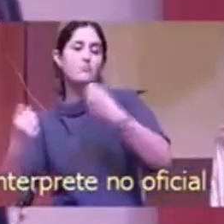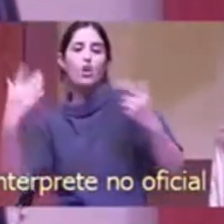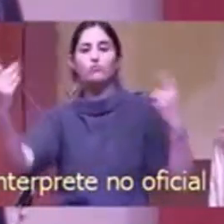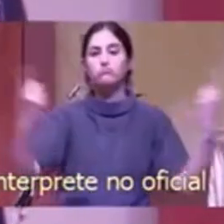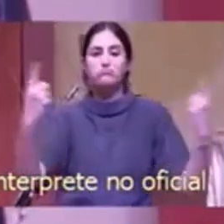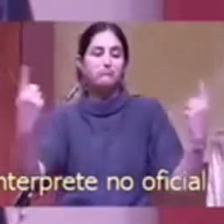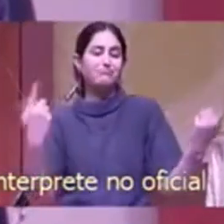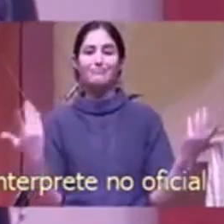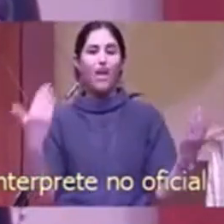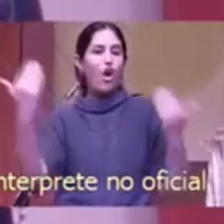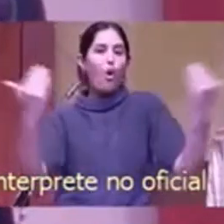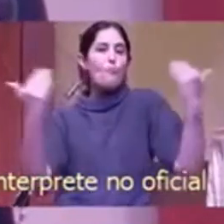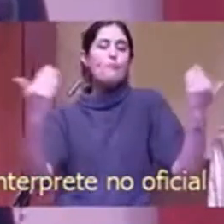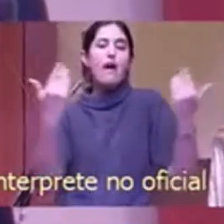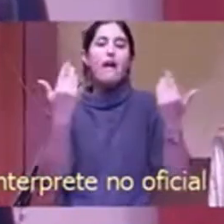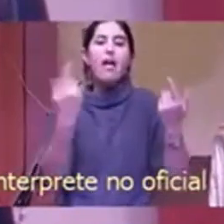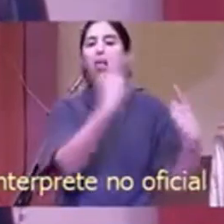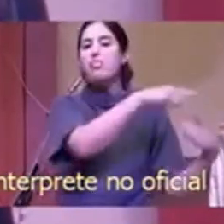¿Me entienden, no?